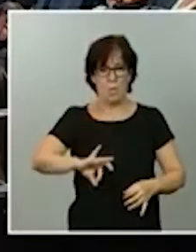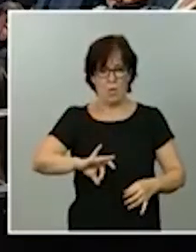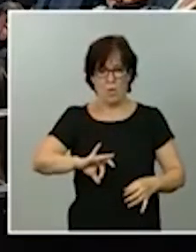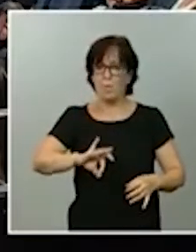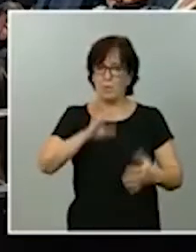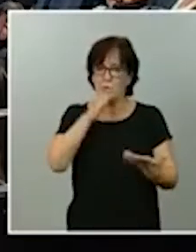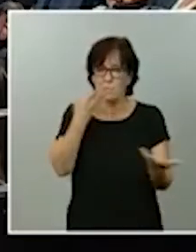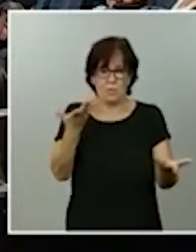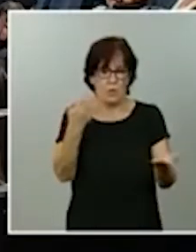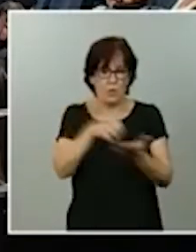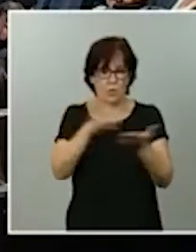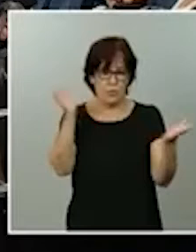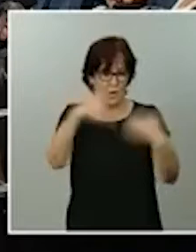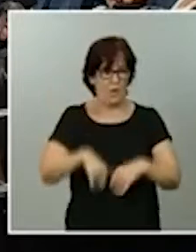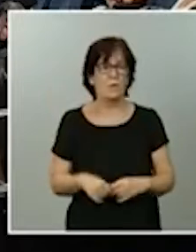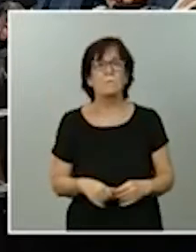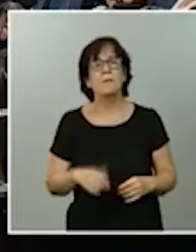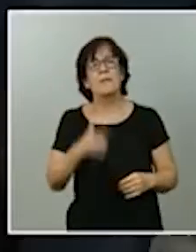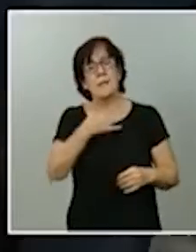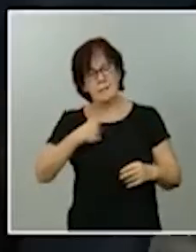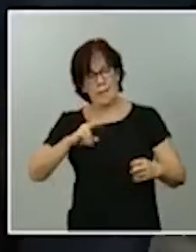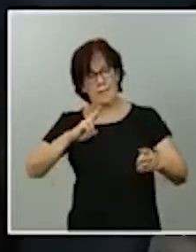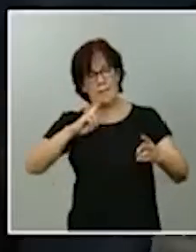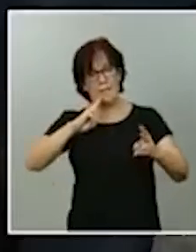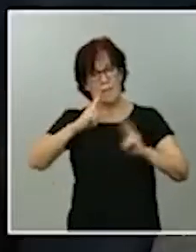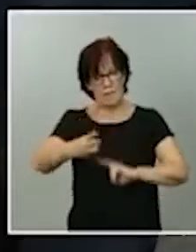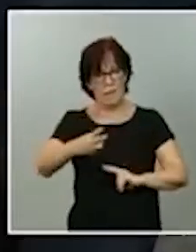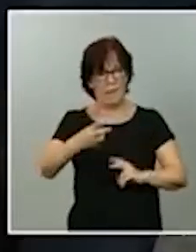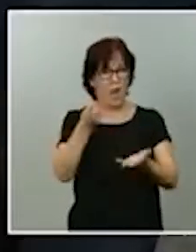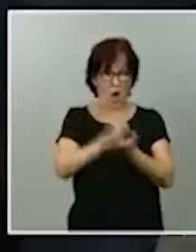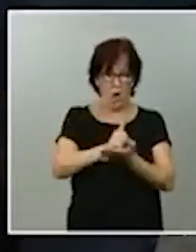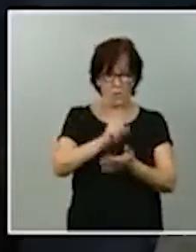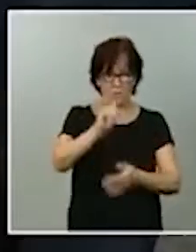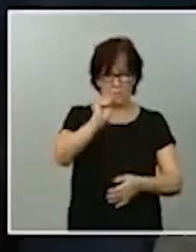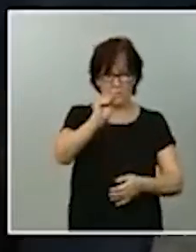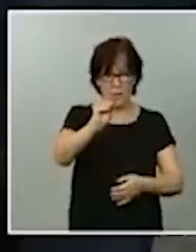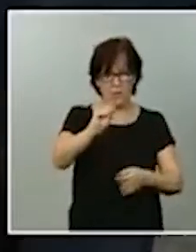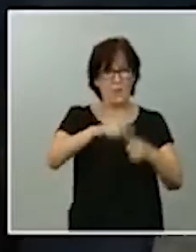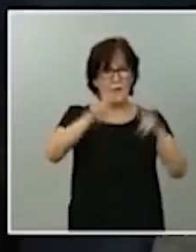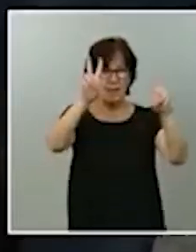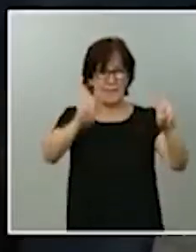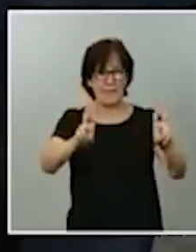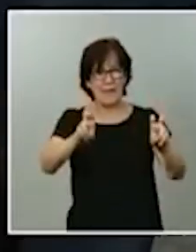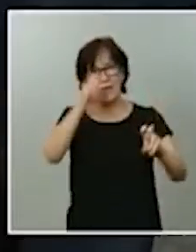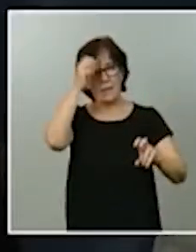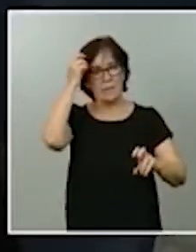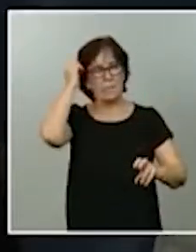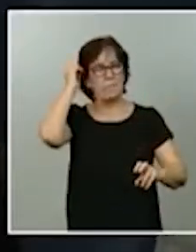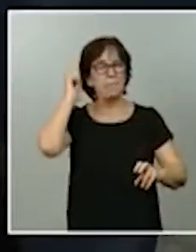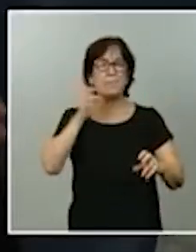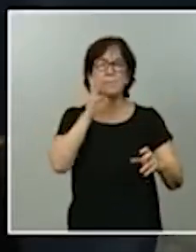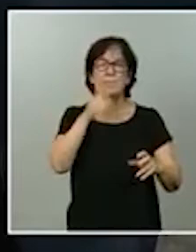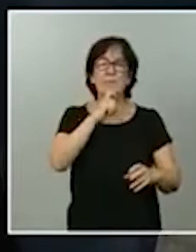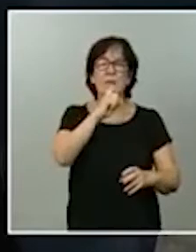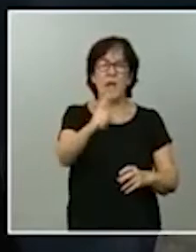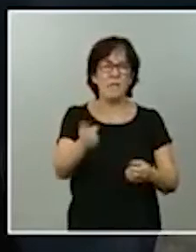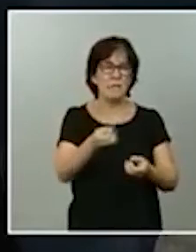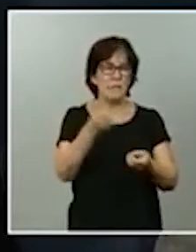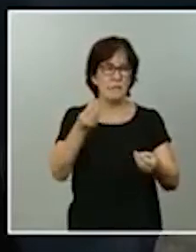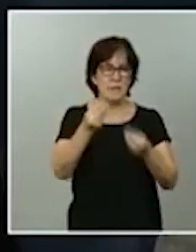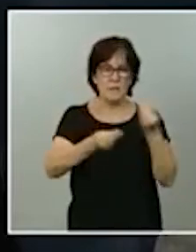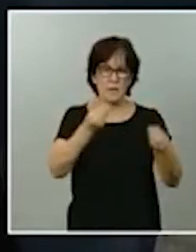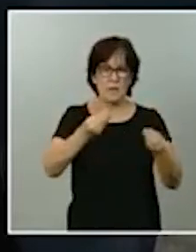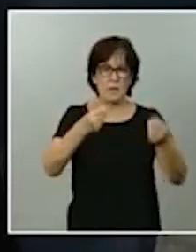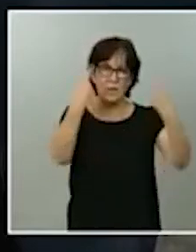Y luego le quería formular otra pregunta, que es una duda respecto al anuncio suyo de dejar en manos de las comunidades